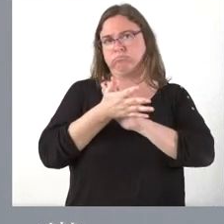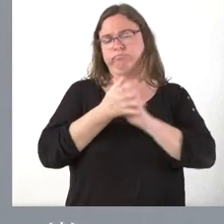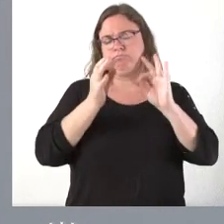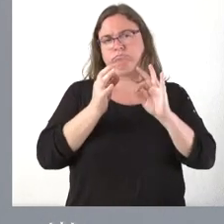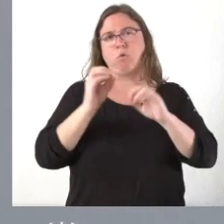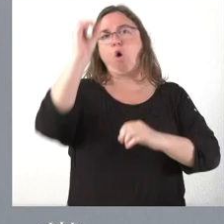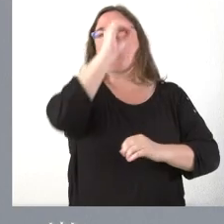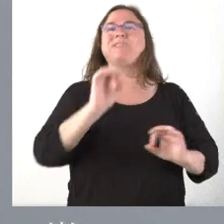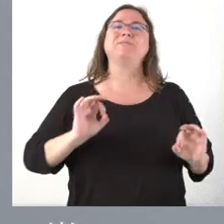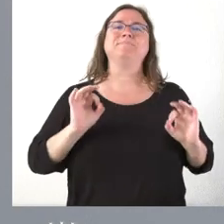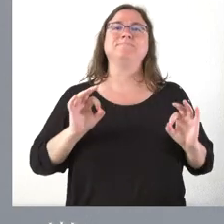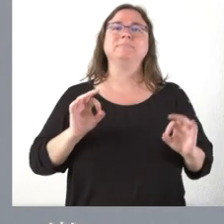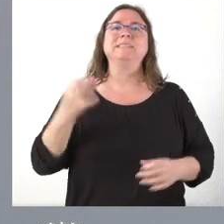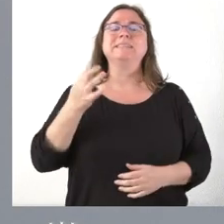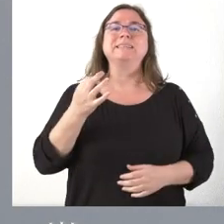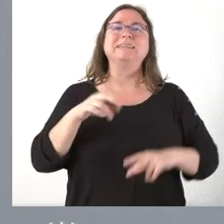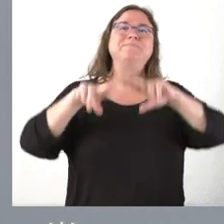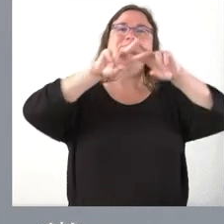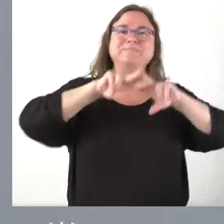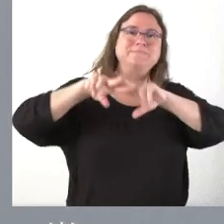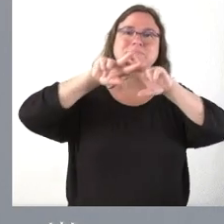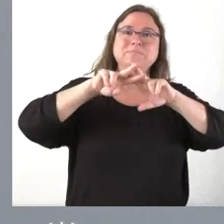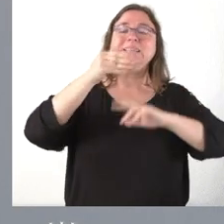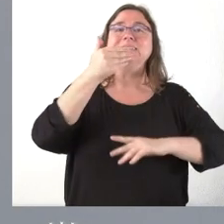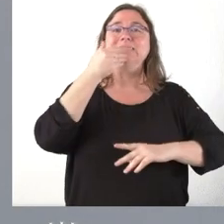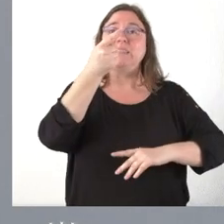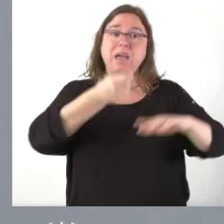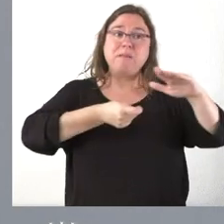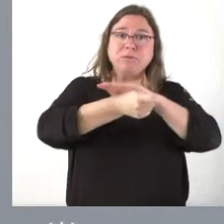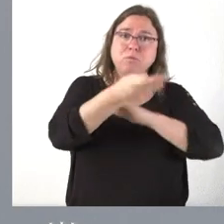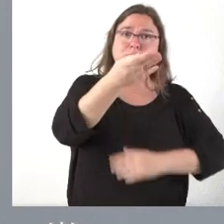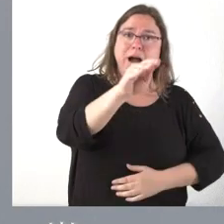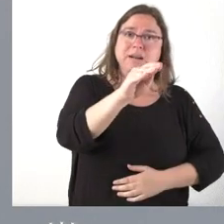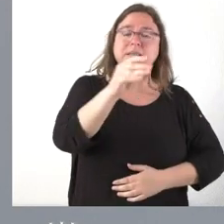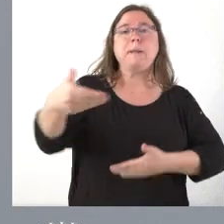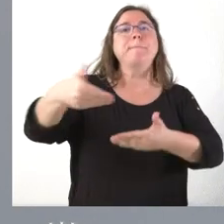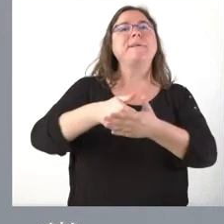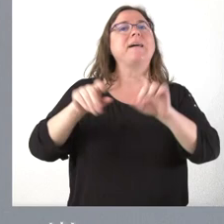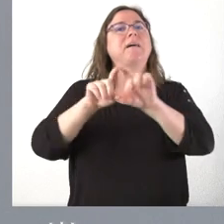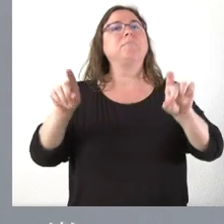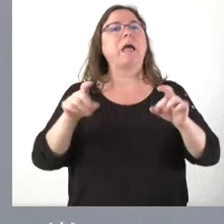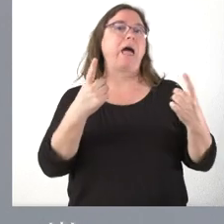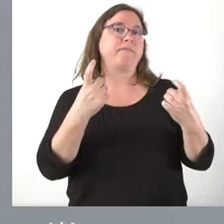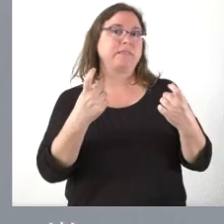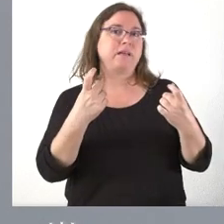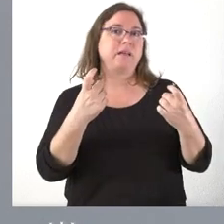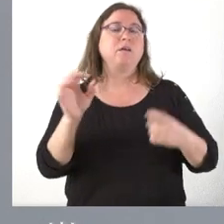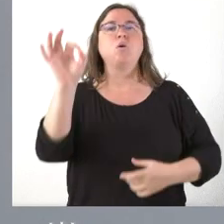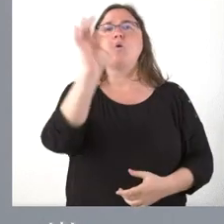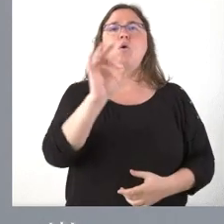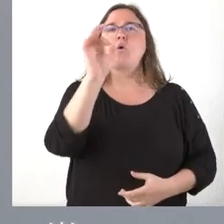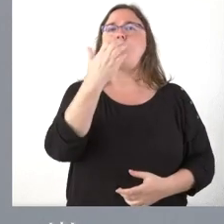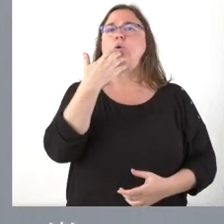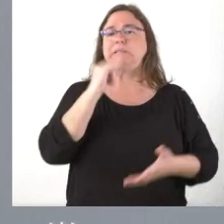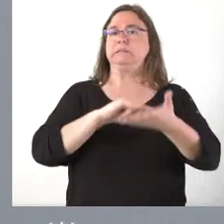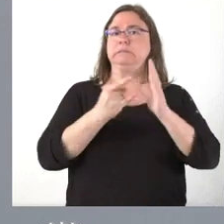en donde está, que es en analizar si esas inversiones adicionales que solicita la empresa son precisas, si por parte de